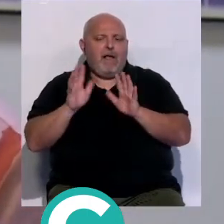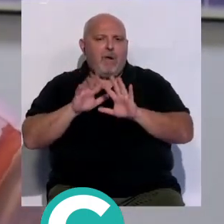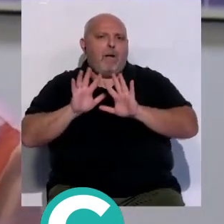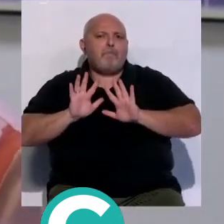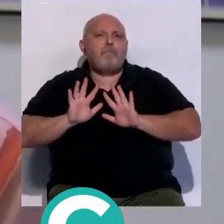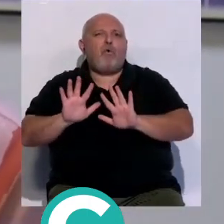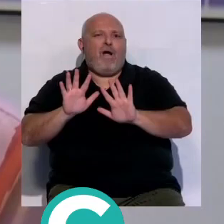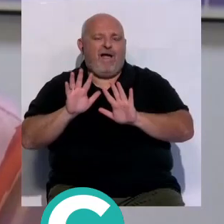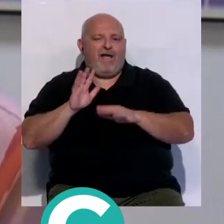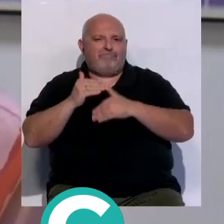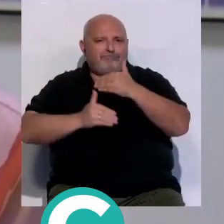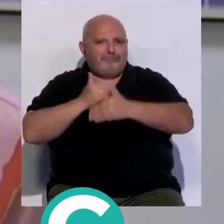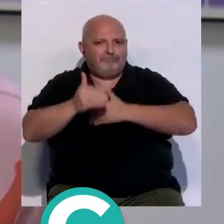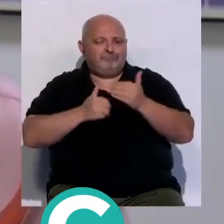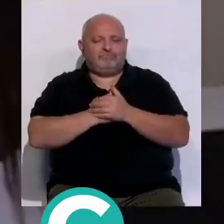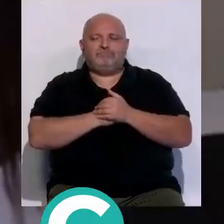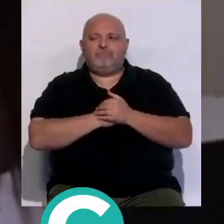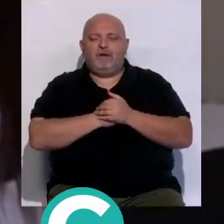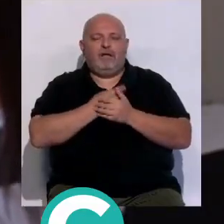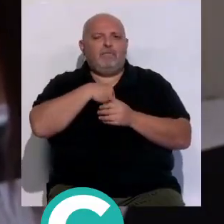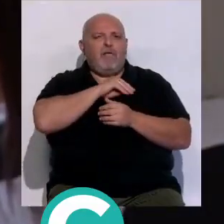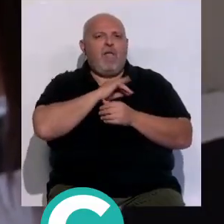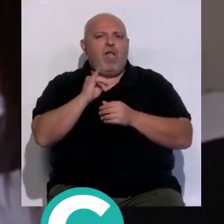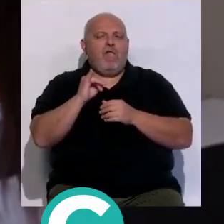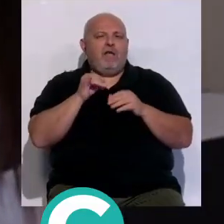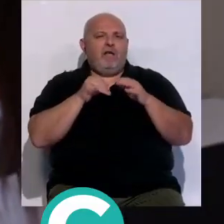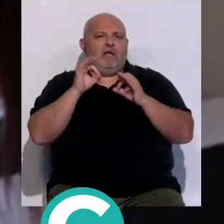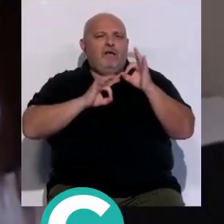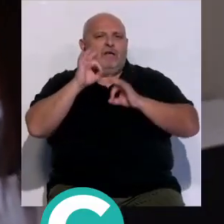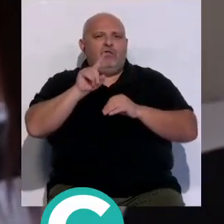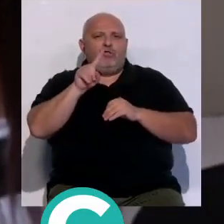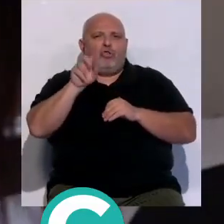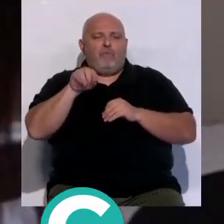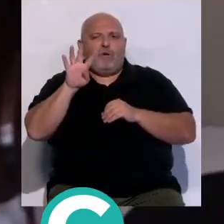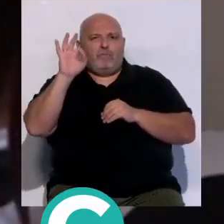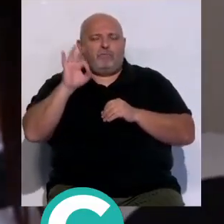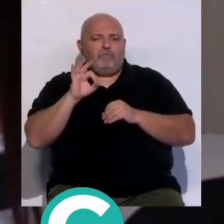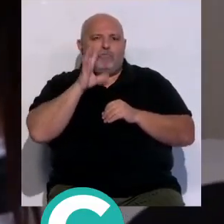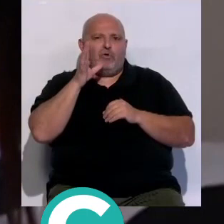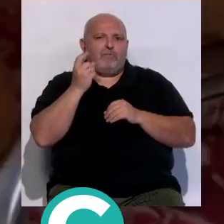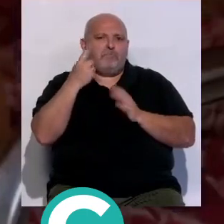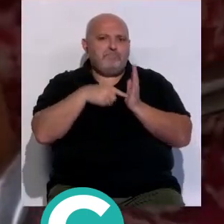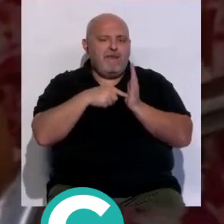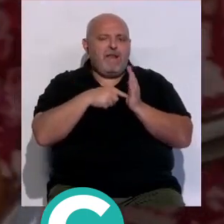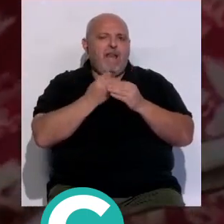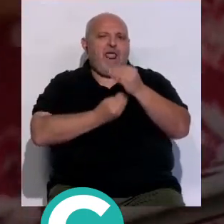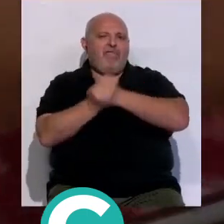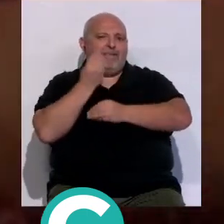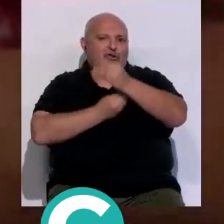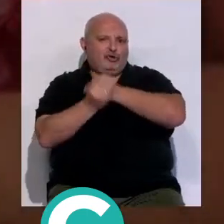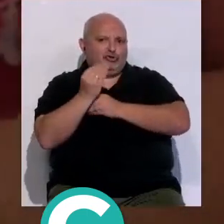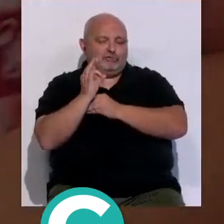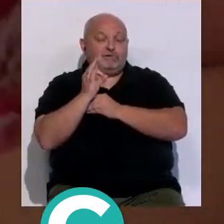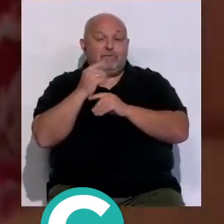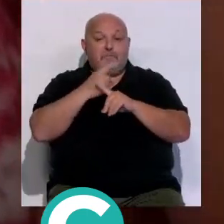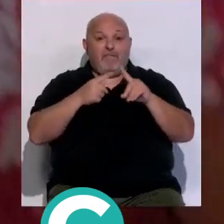seguir en la buena marcha en España tenemos una ratio de 12,4 matronas por cada mil nacimientos mientras